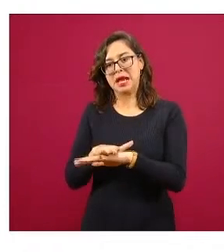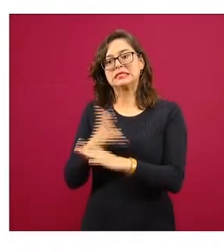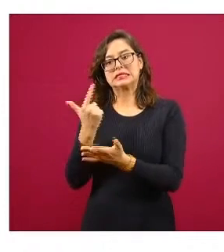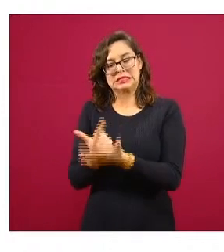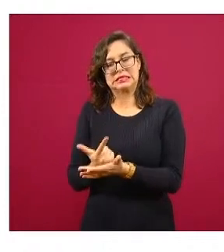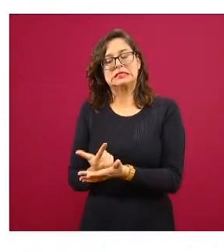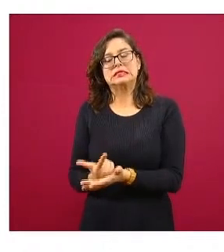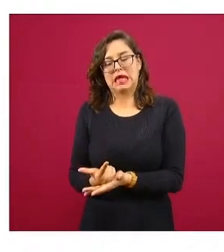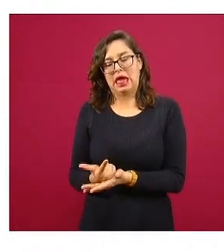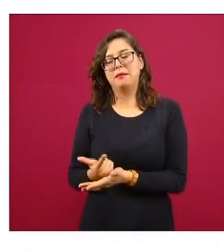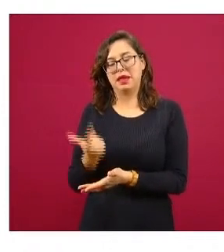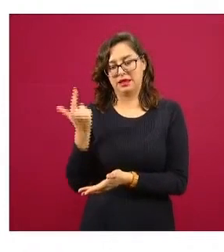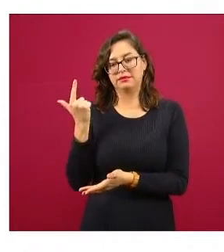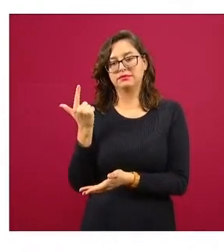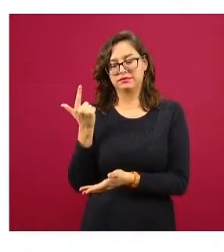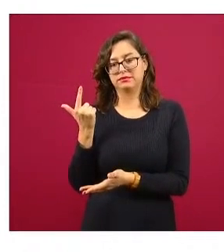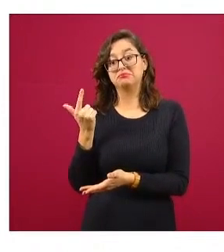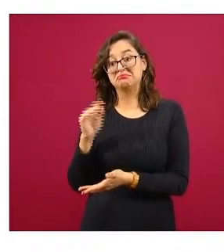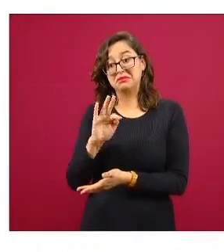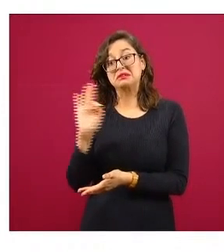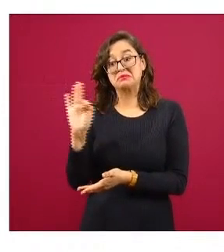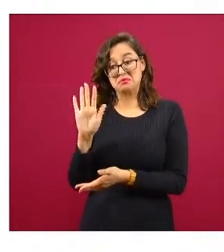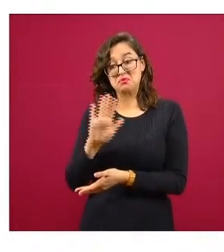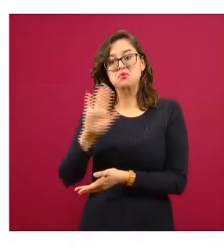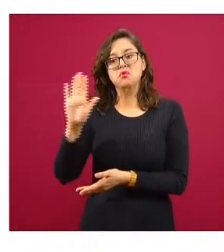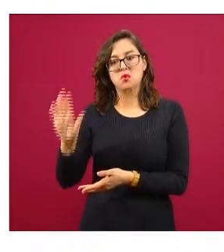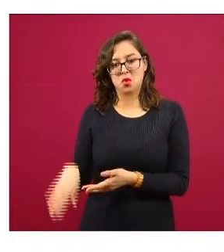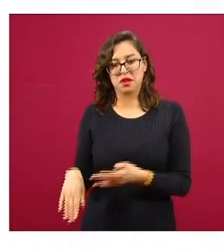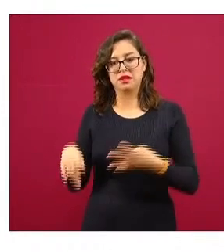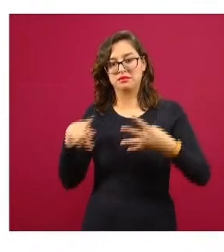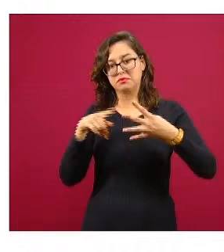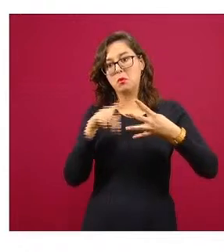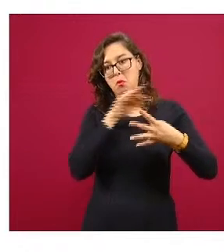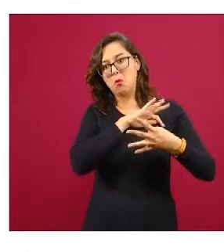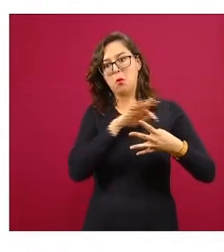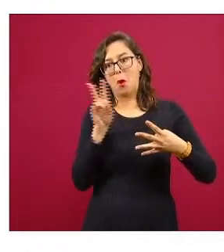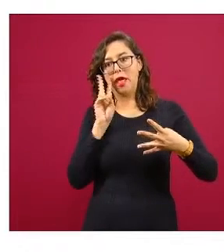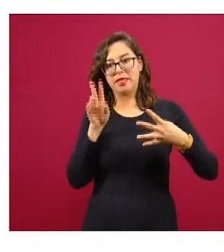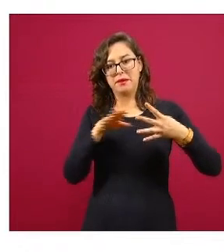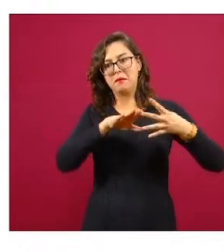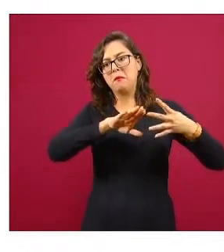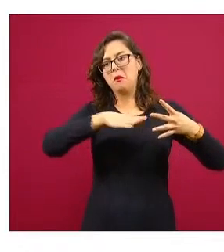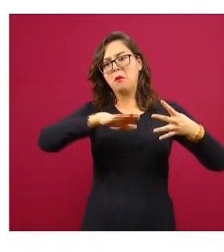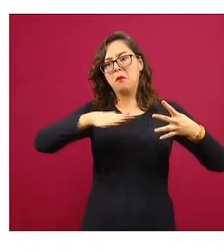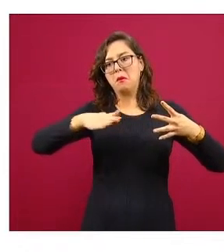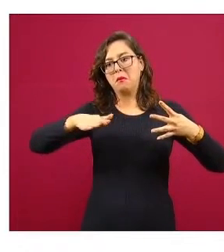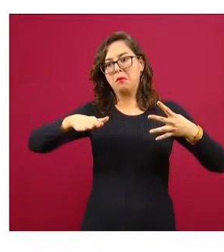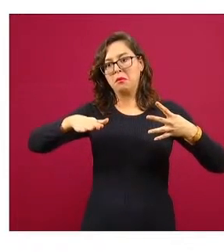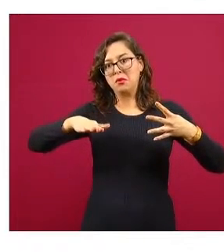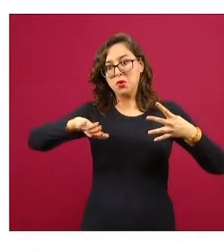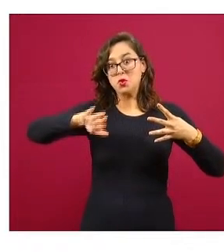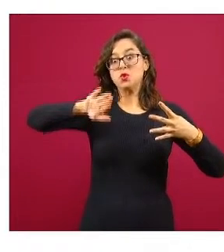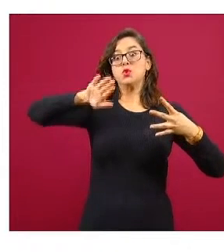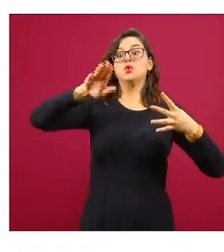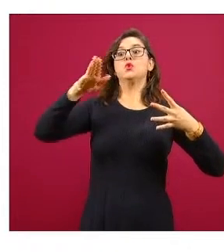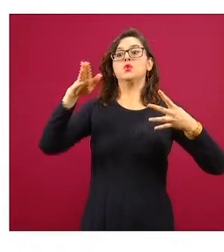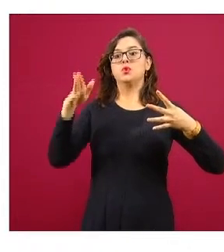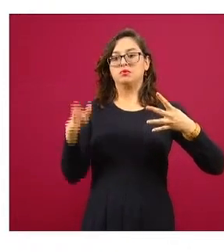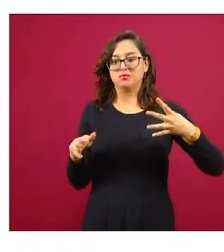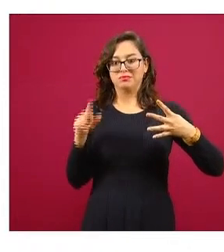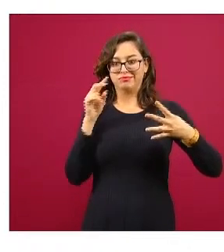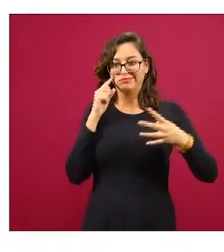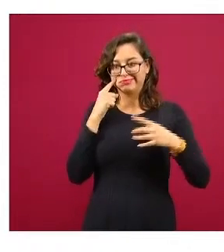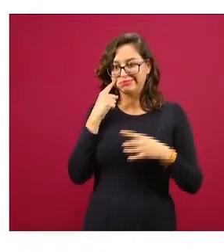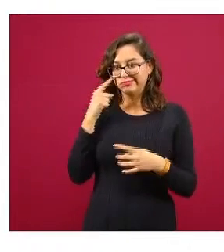graves hasta críticas y defunciones y vemos acá que sí hay un impacto a derecha durante las